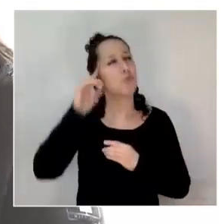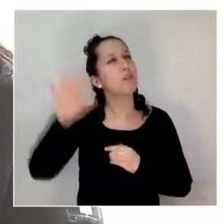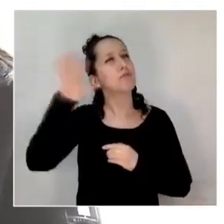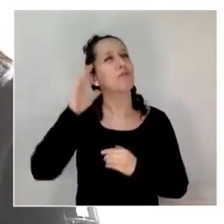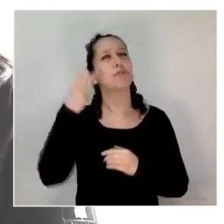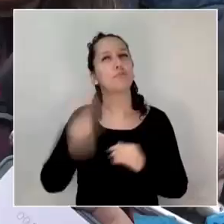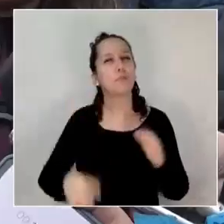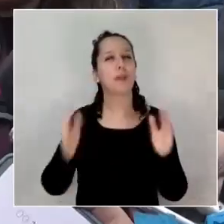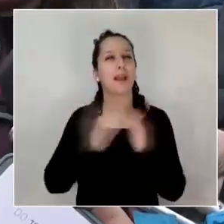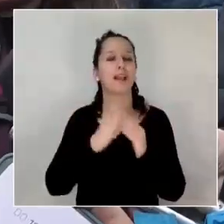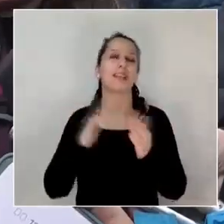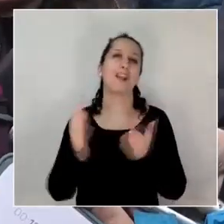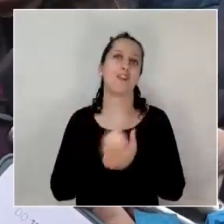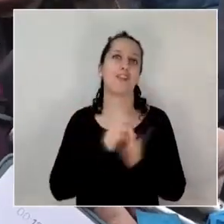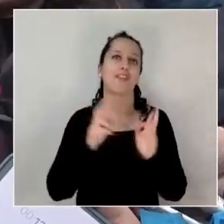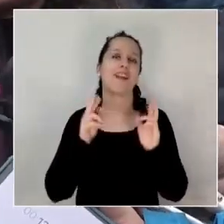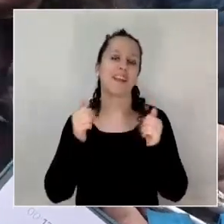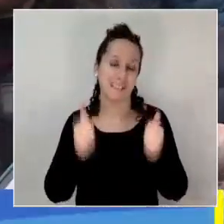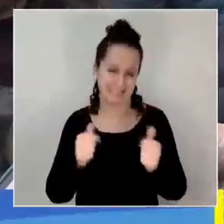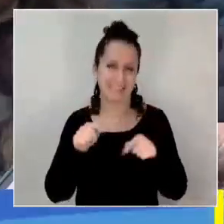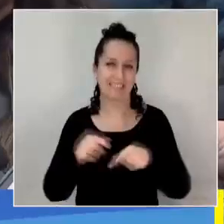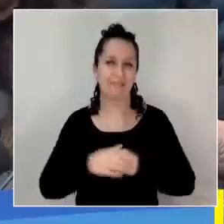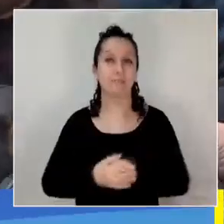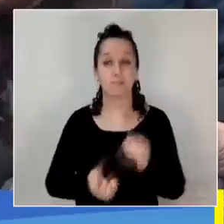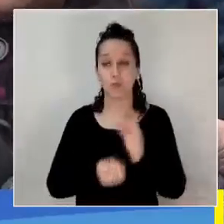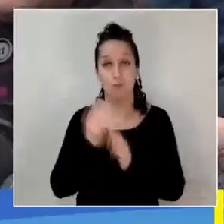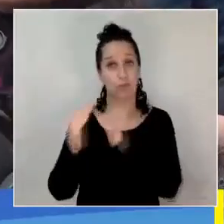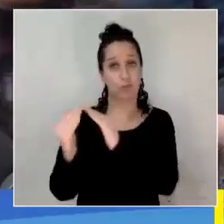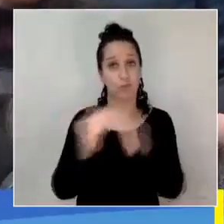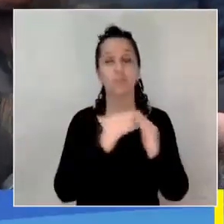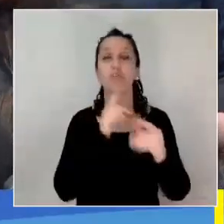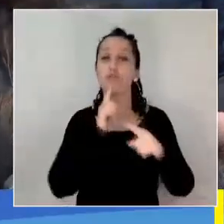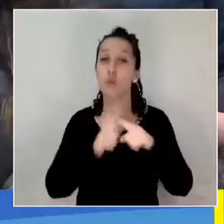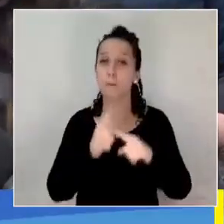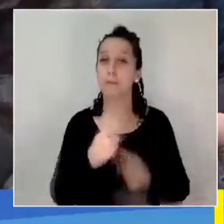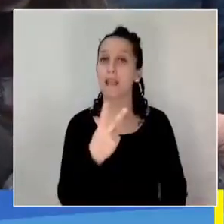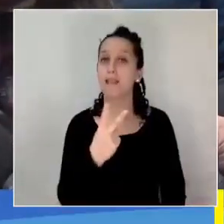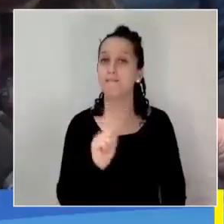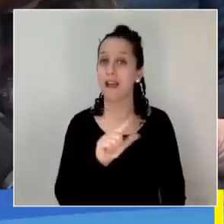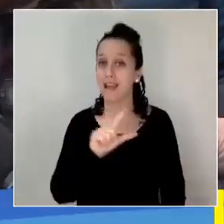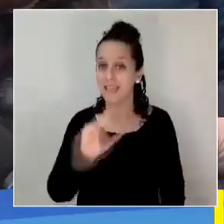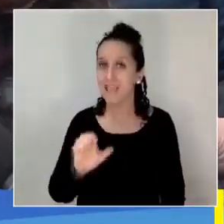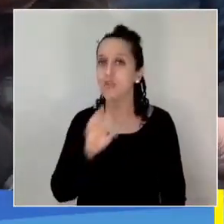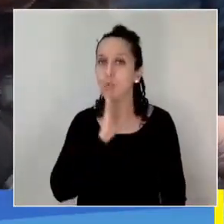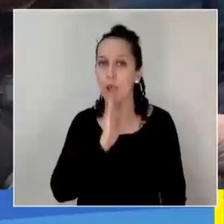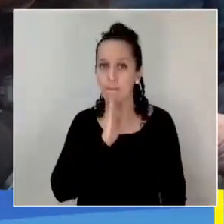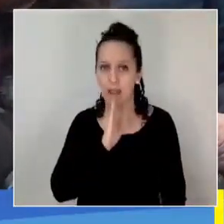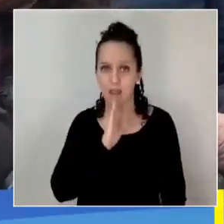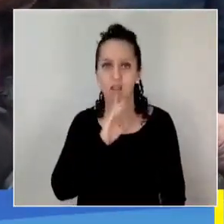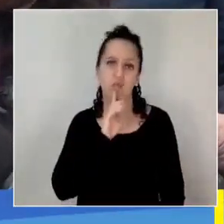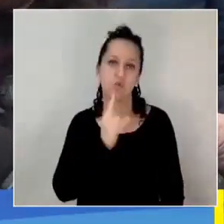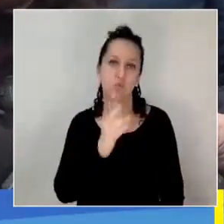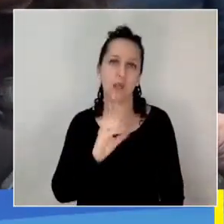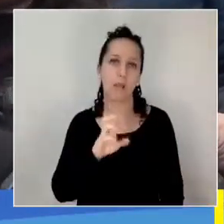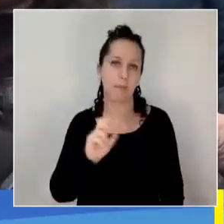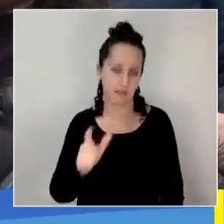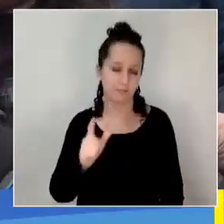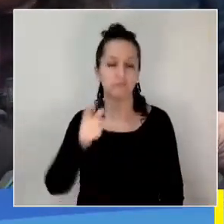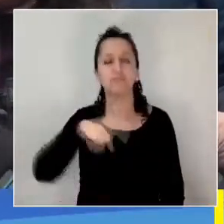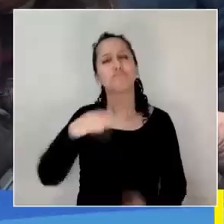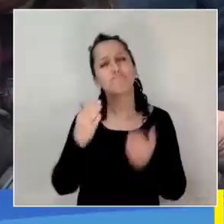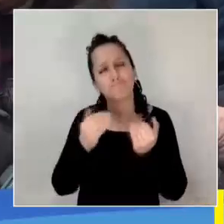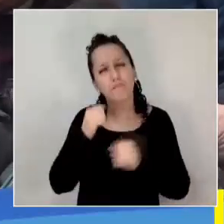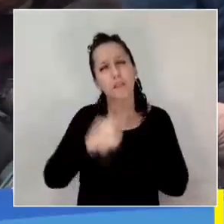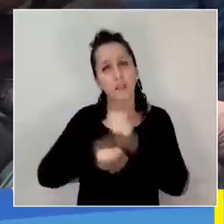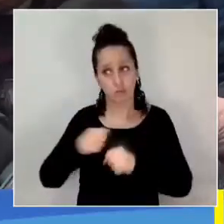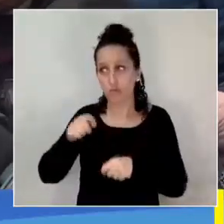casa propia. Para este nuevo condominio llamado Valle Tucapel, un proyecto que hemos esperado por muchos años, terreno que fue comprado